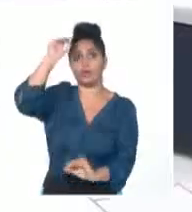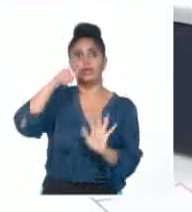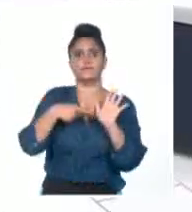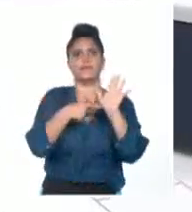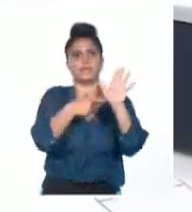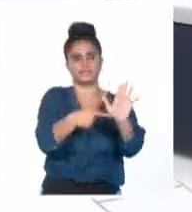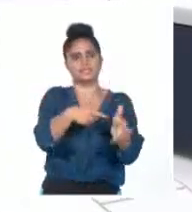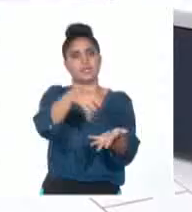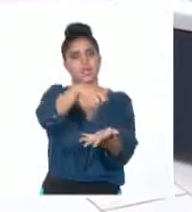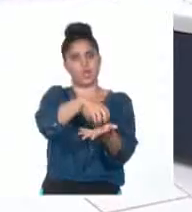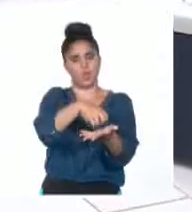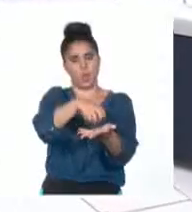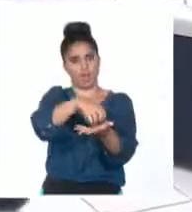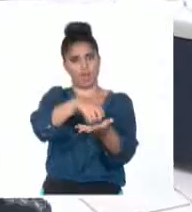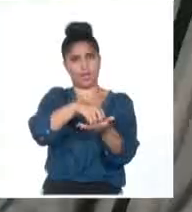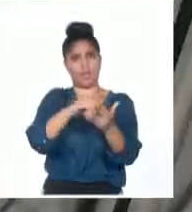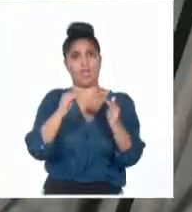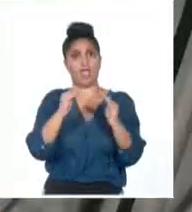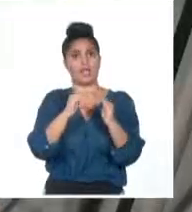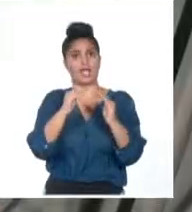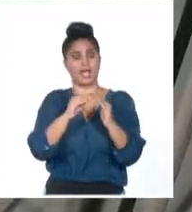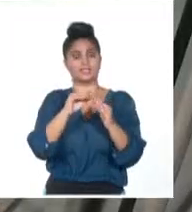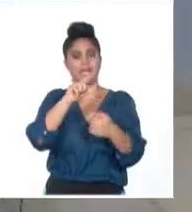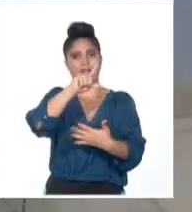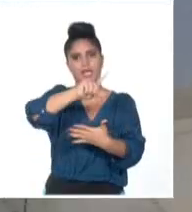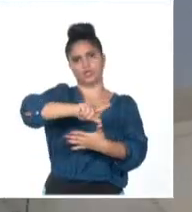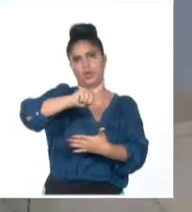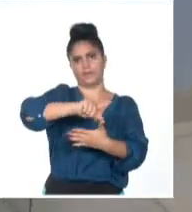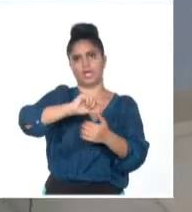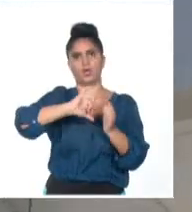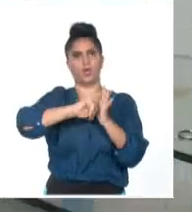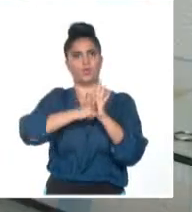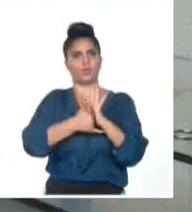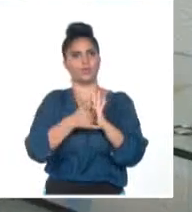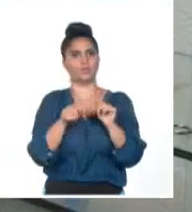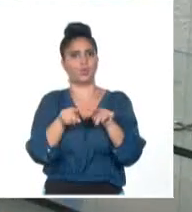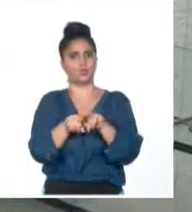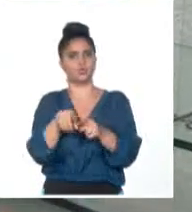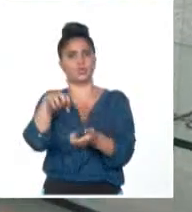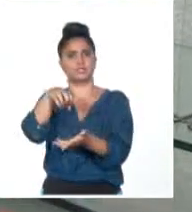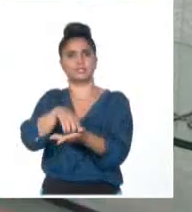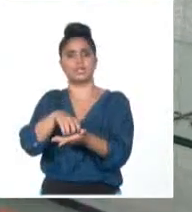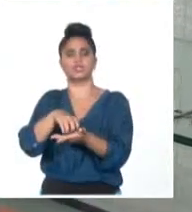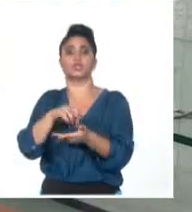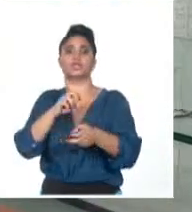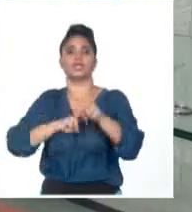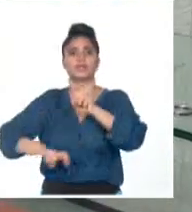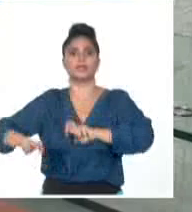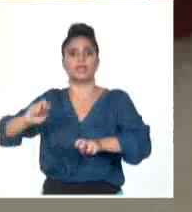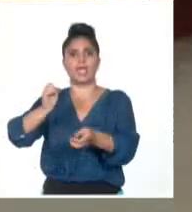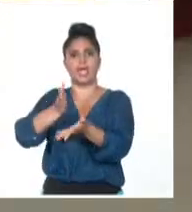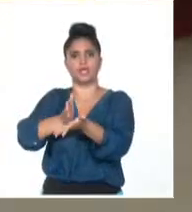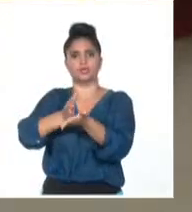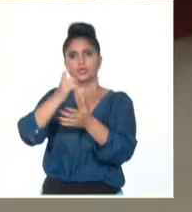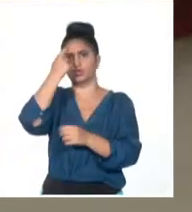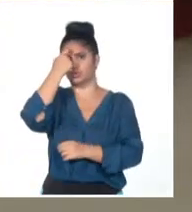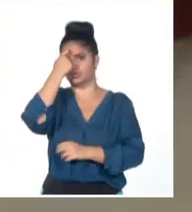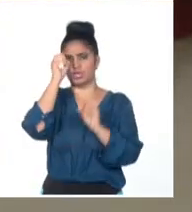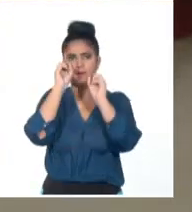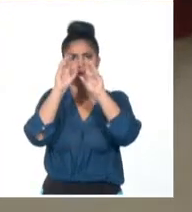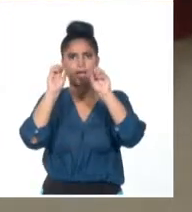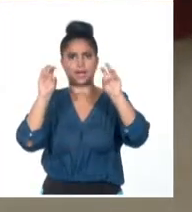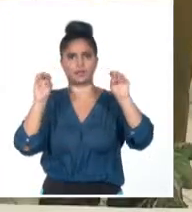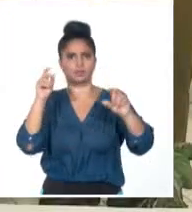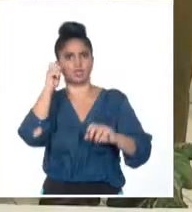Latinoamericana Ocean Sur como parte de un proyecto conjunto con el Centro de Estudios Che Guevara para la divulgación de su